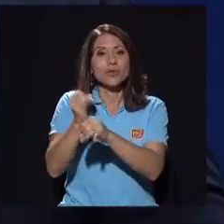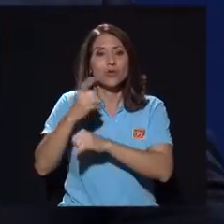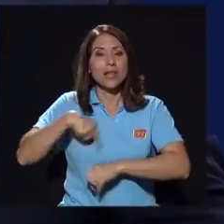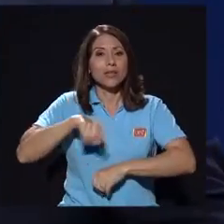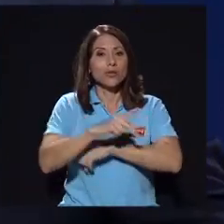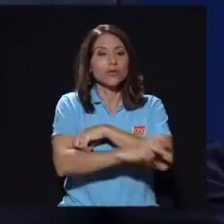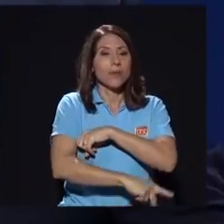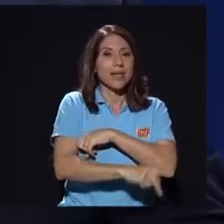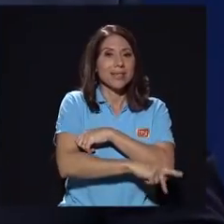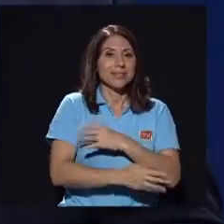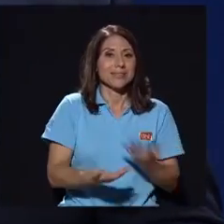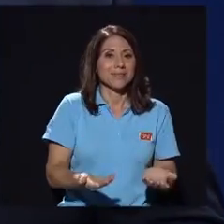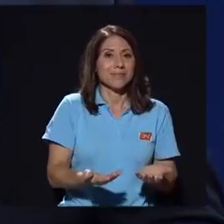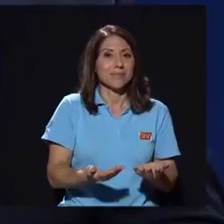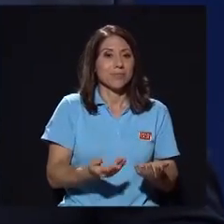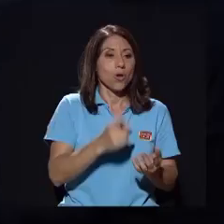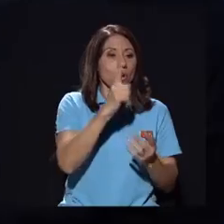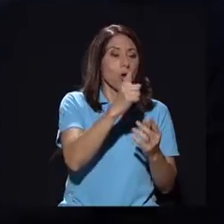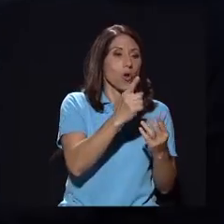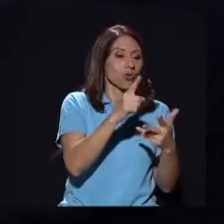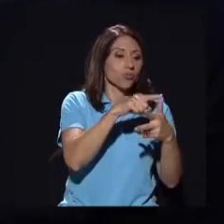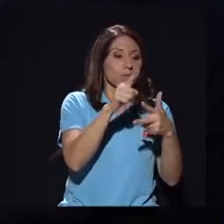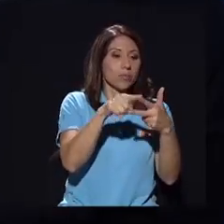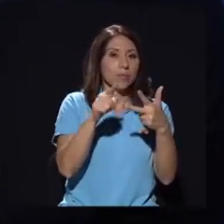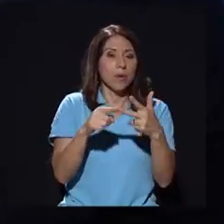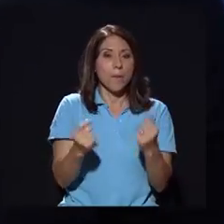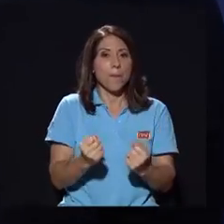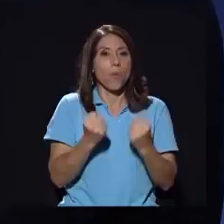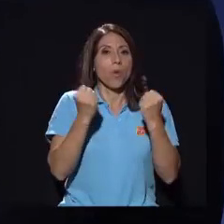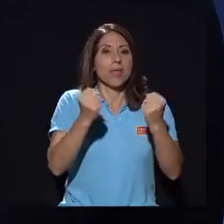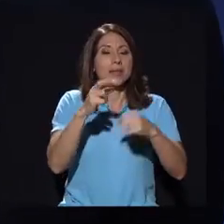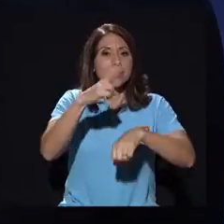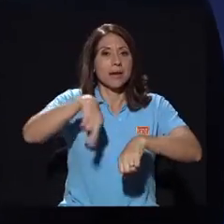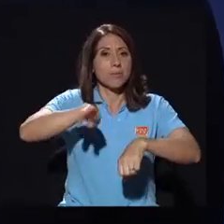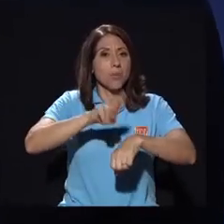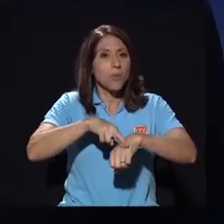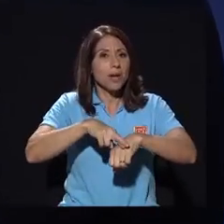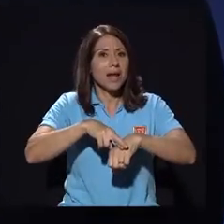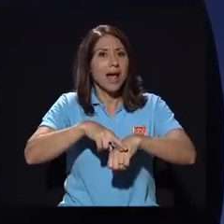entre lo que haga un poder y el otro parece que todos actúan